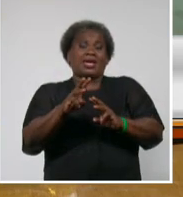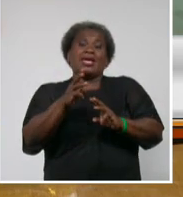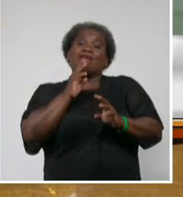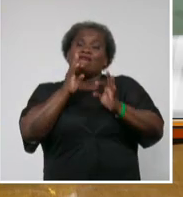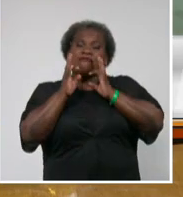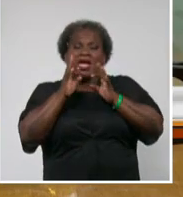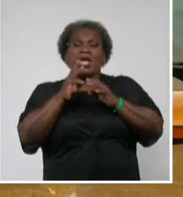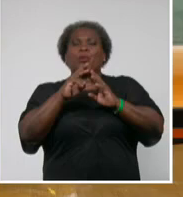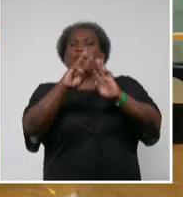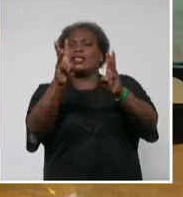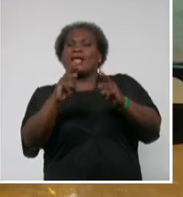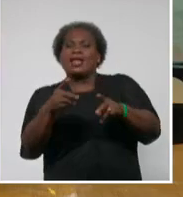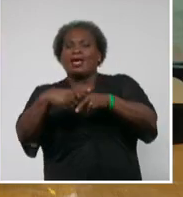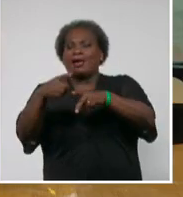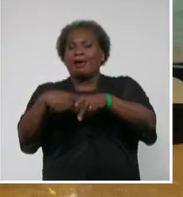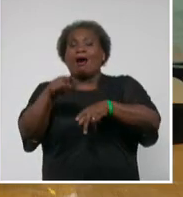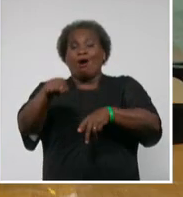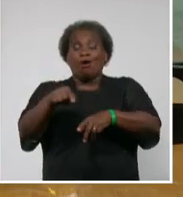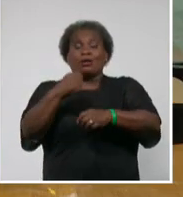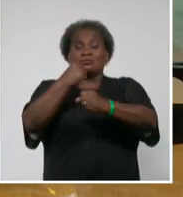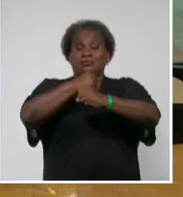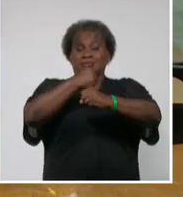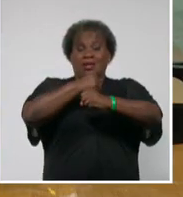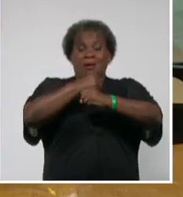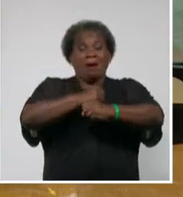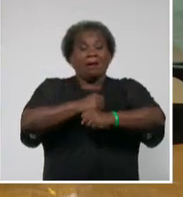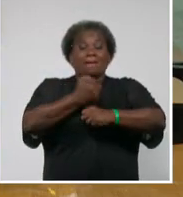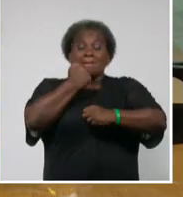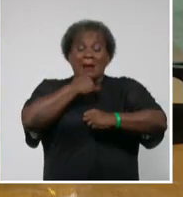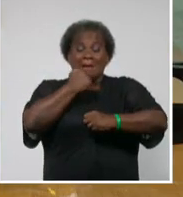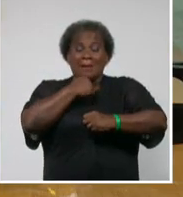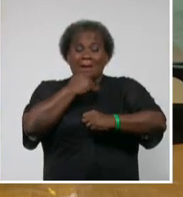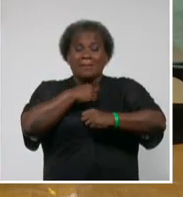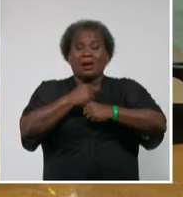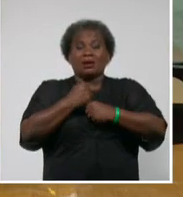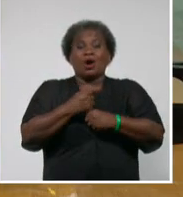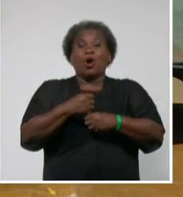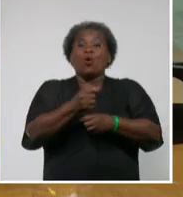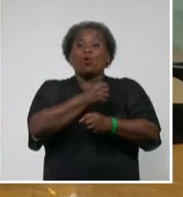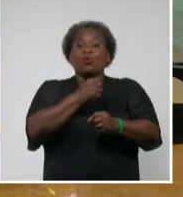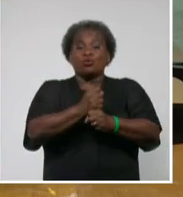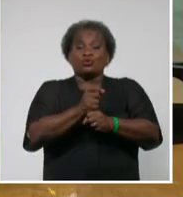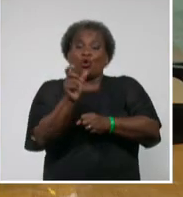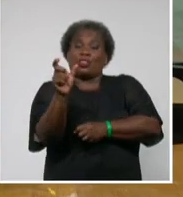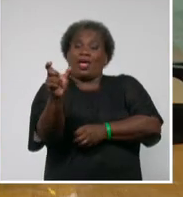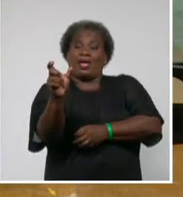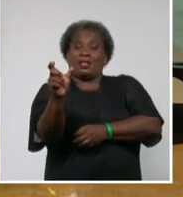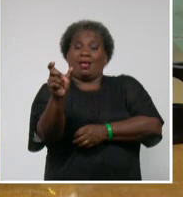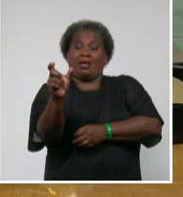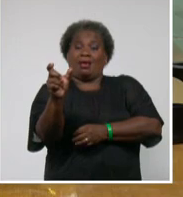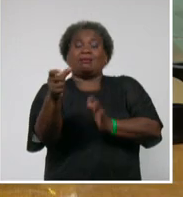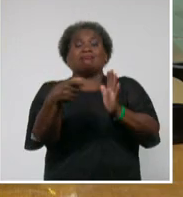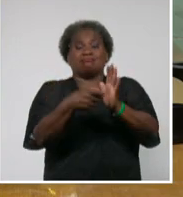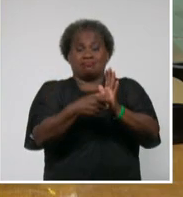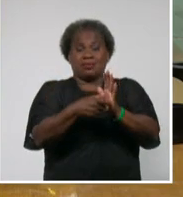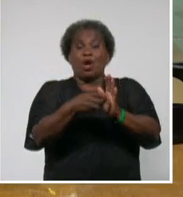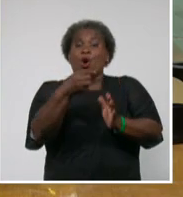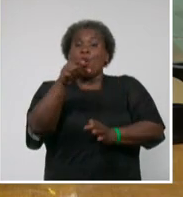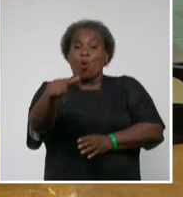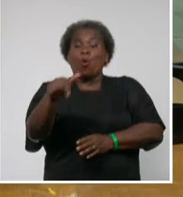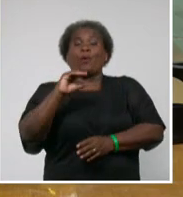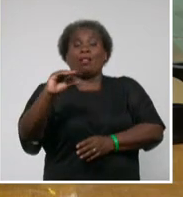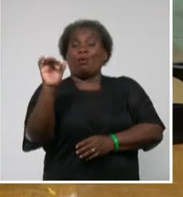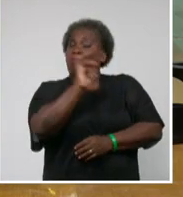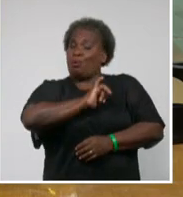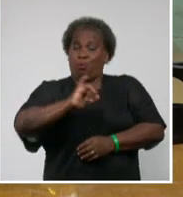ha intensificado mucho más todo lo relacionado con el uso de las tarjetas magnéticas, incluido el sector jubilado, que es un